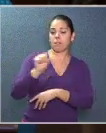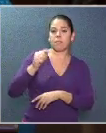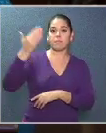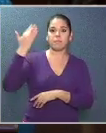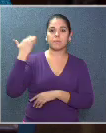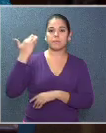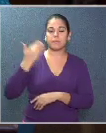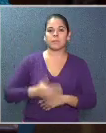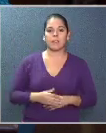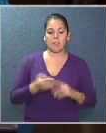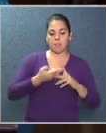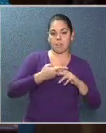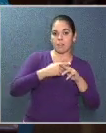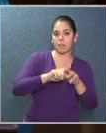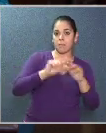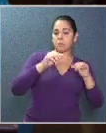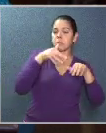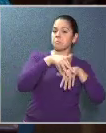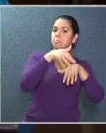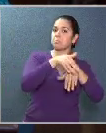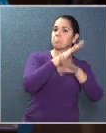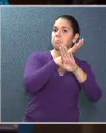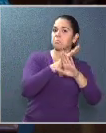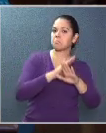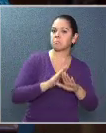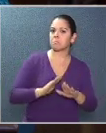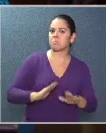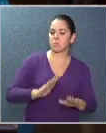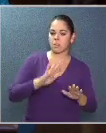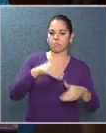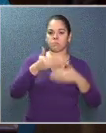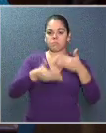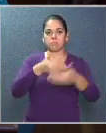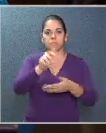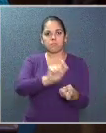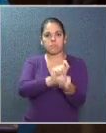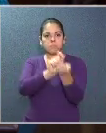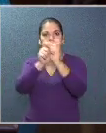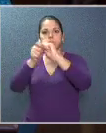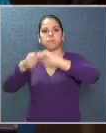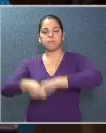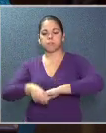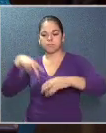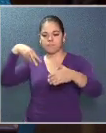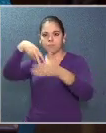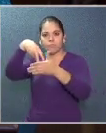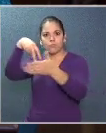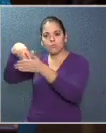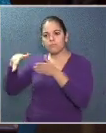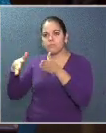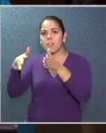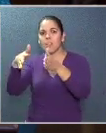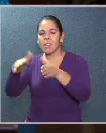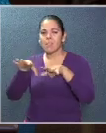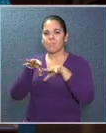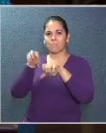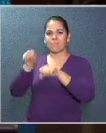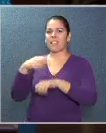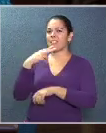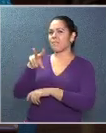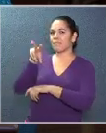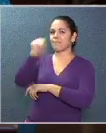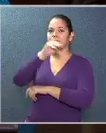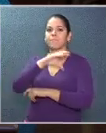semana anterior, lo que empezó como una manifestación pacífica degeneró en un bloqueo de vidas, resistencia a la